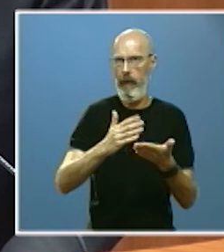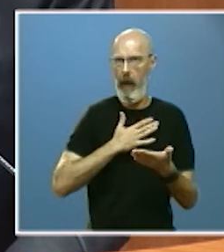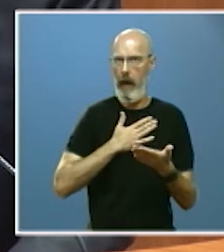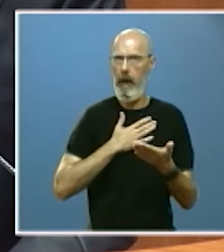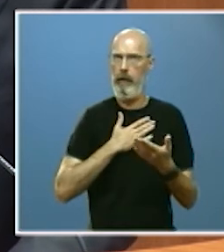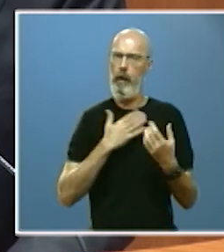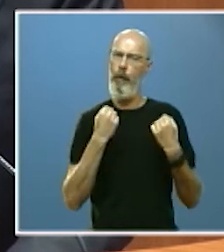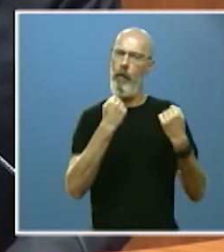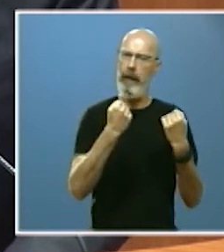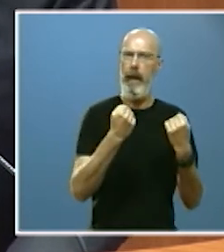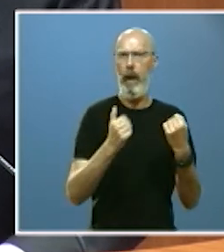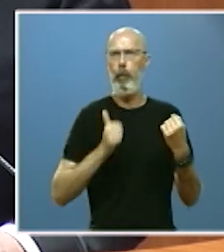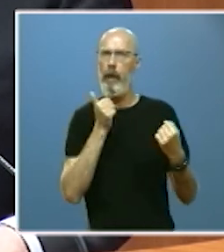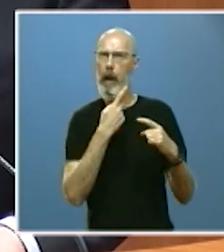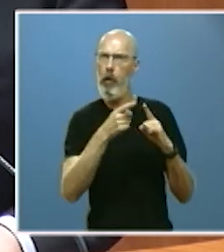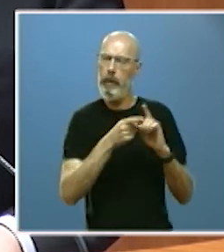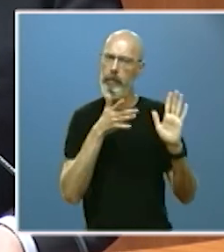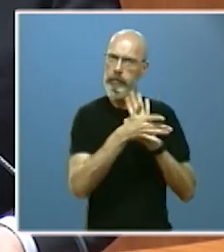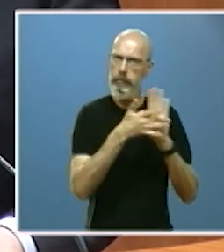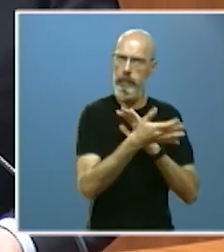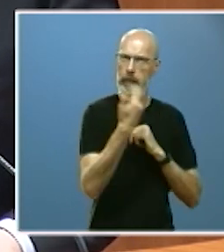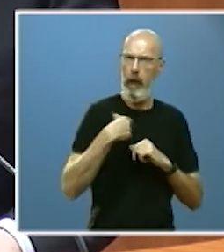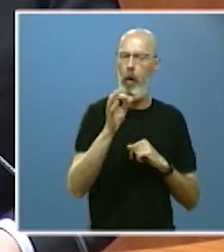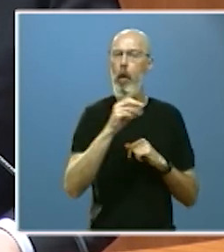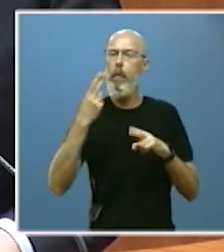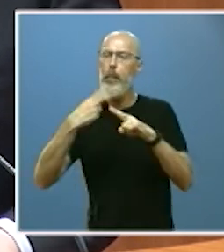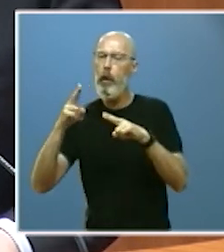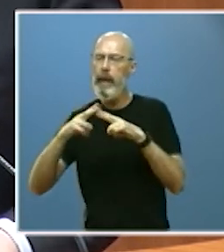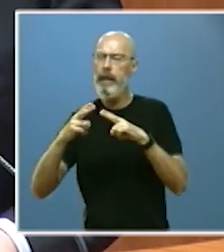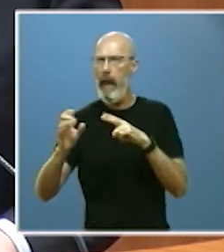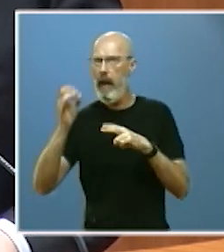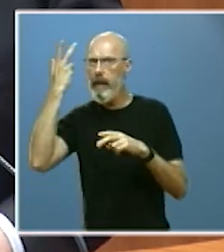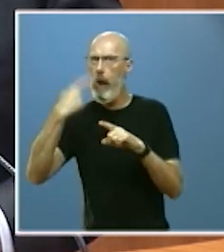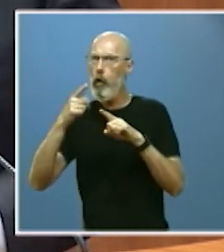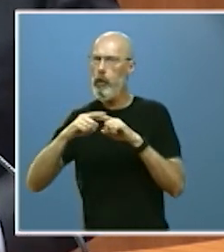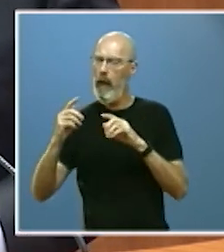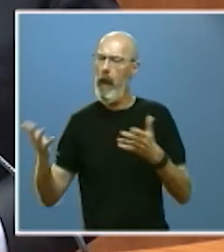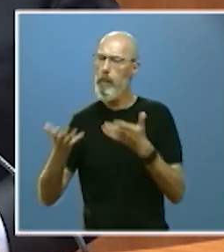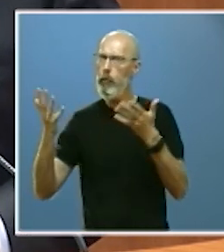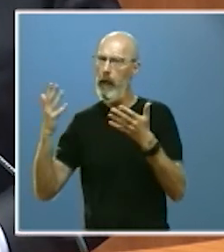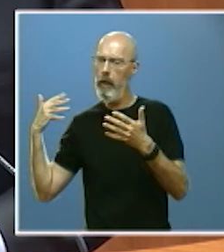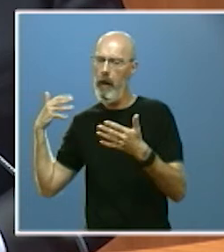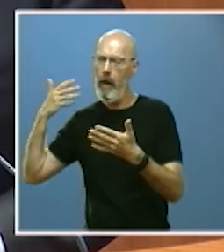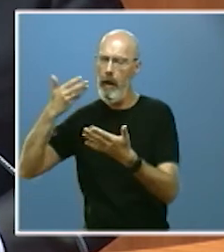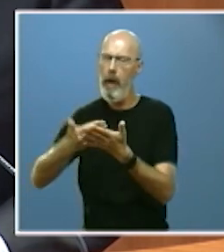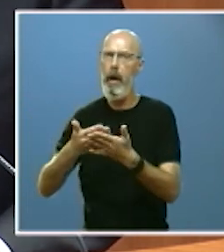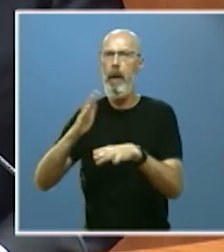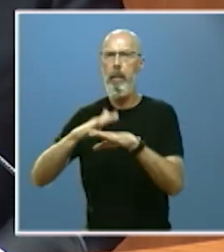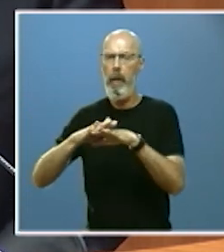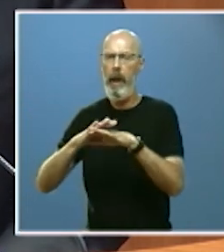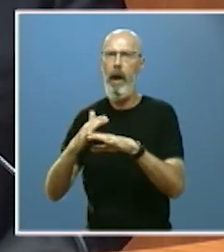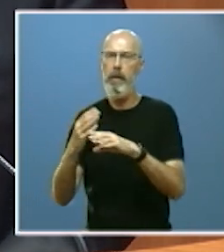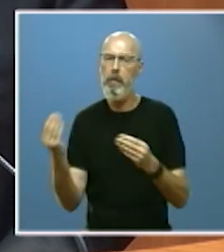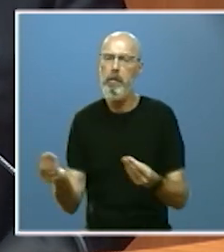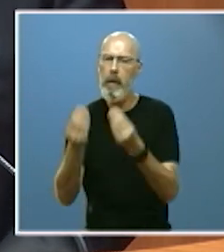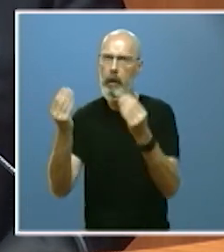oportunidades y el conjunto de políticas e iniciativas que venimos impulsando para afrontar mejor aquellos y para aprovechar